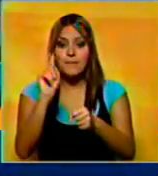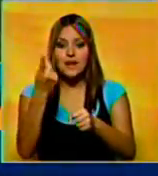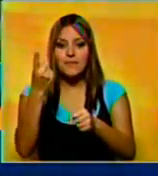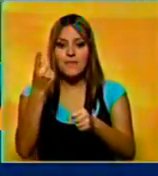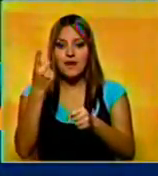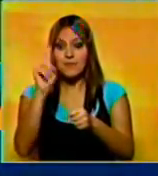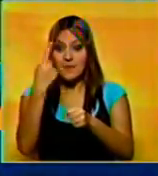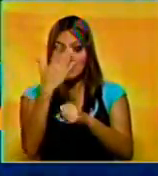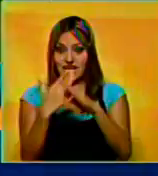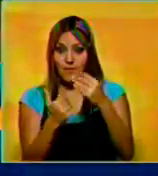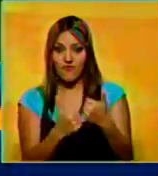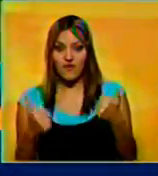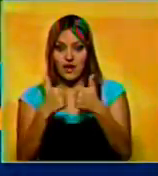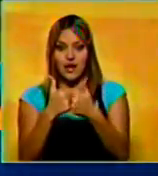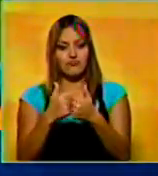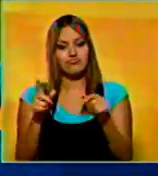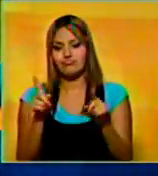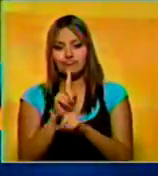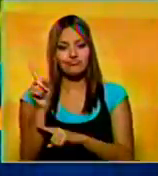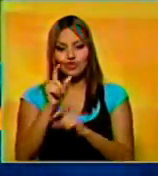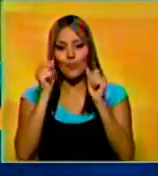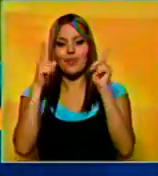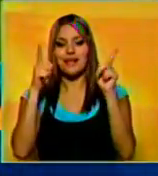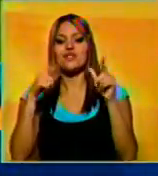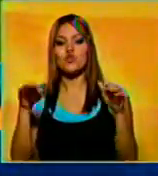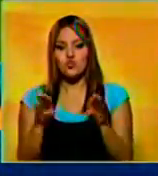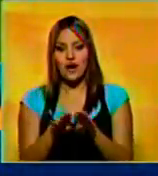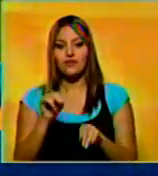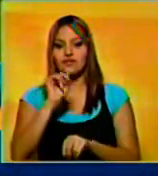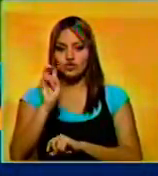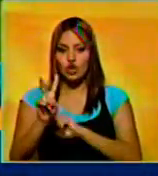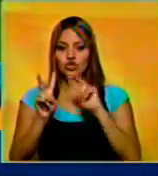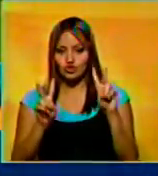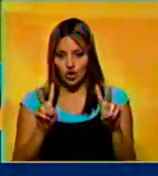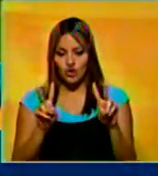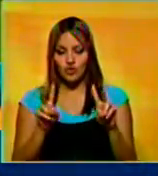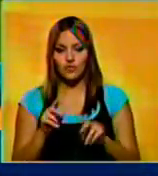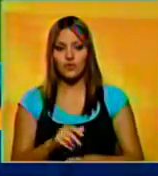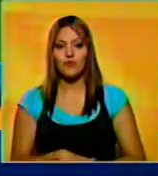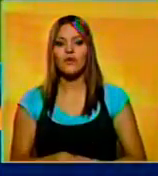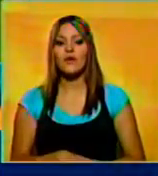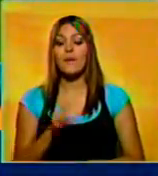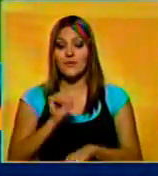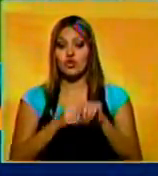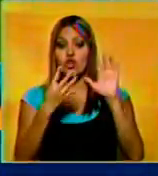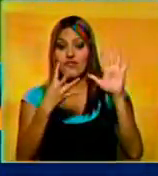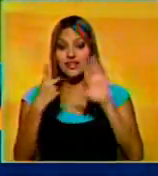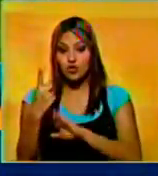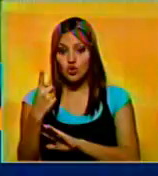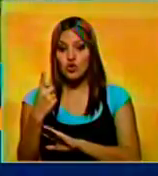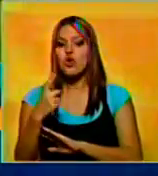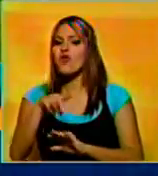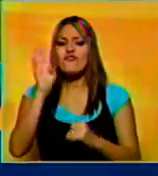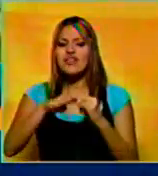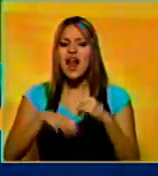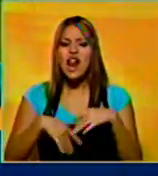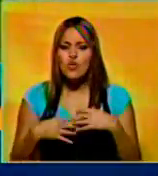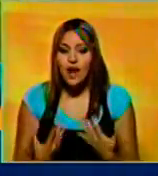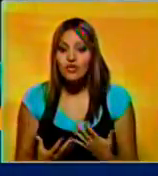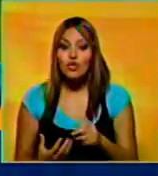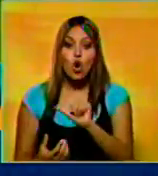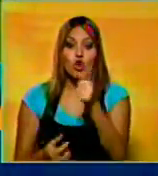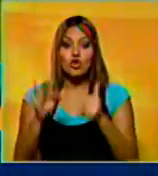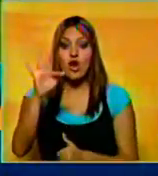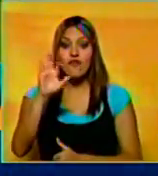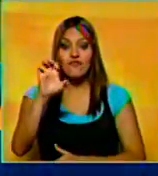semifinal, el Borussia lo sorprendió con el empate que marcó Reus en el 91 y el tanto del triunfo de Felipe